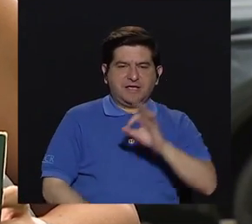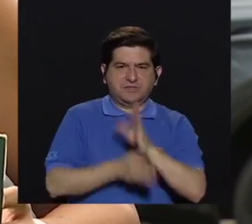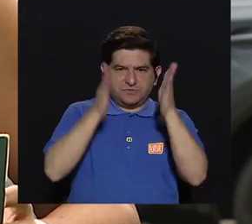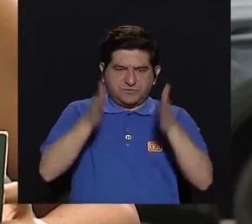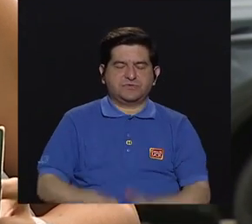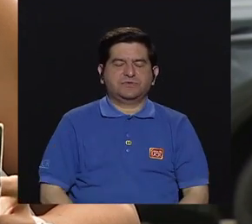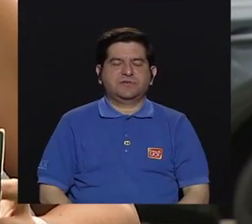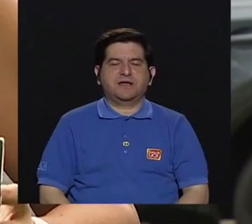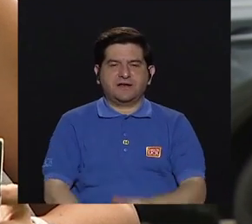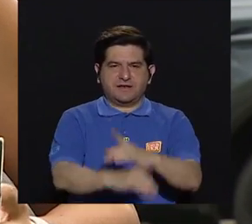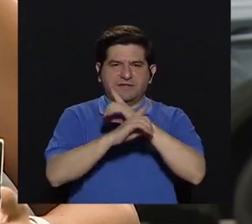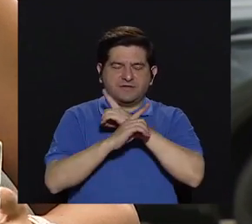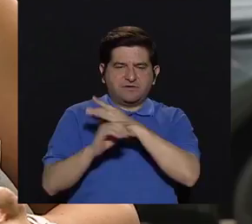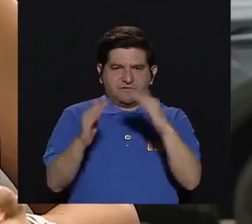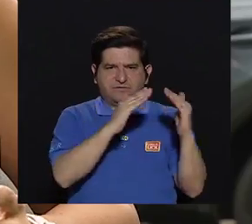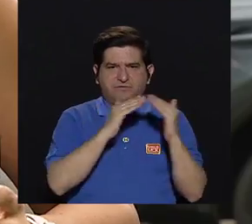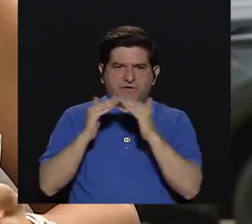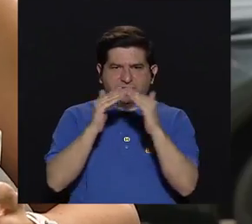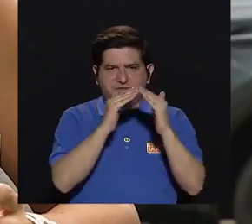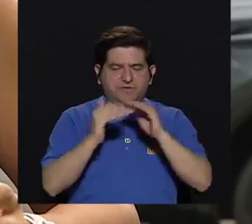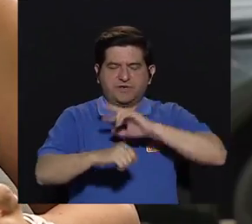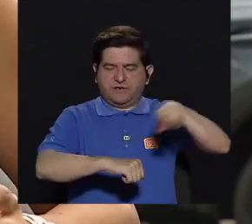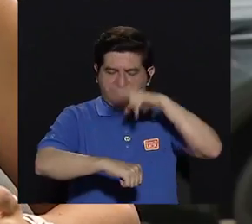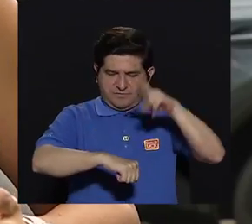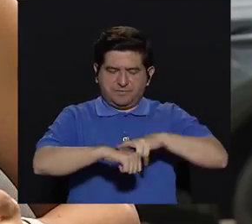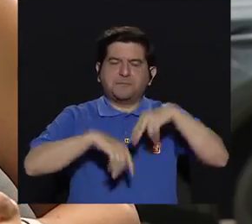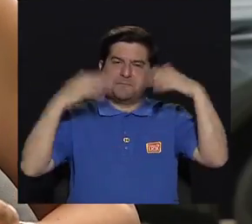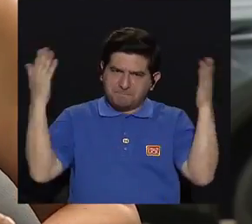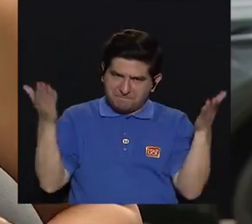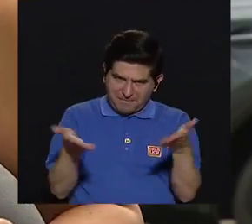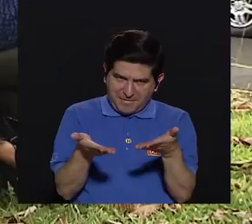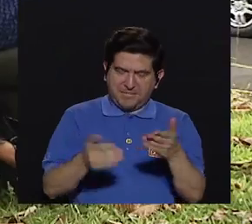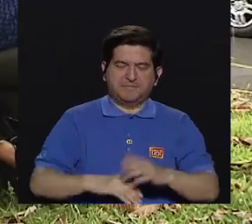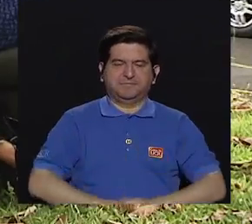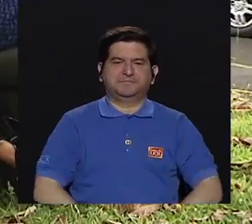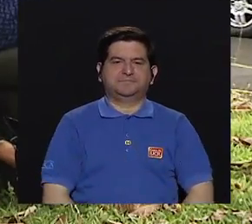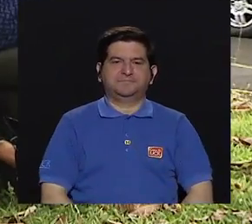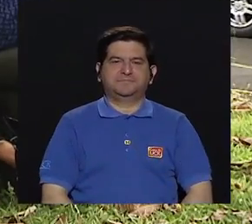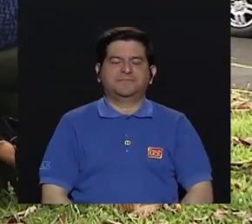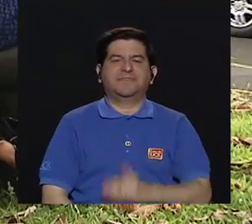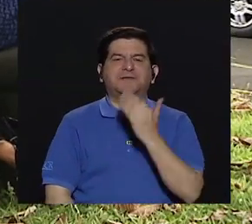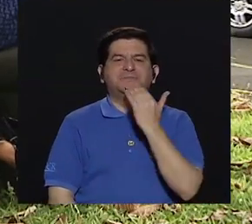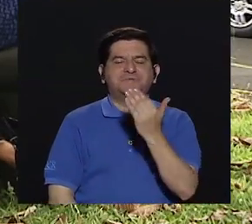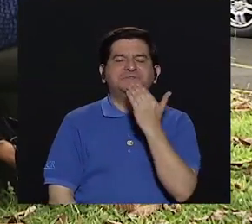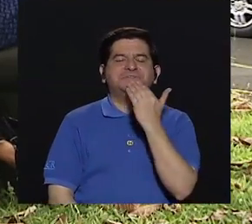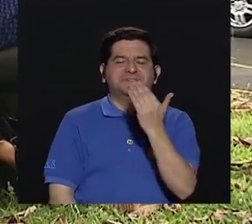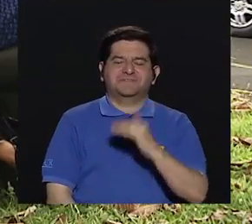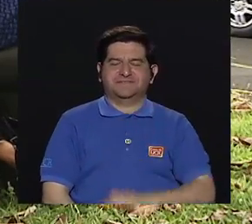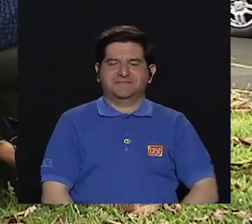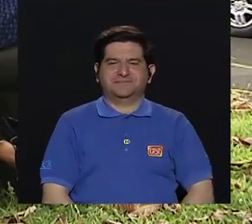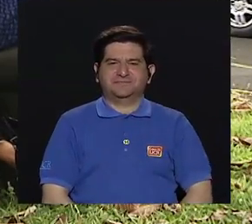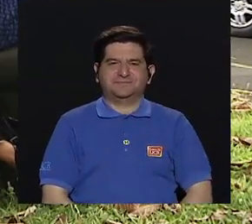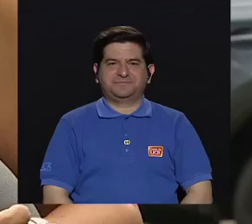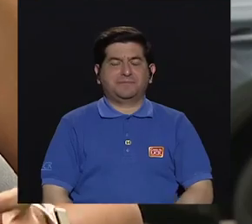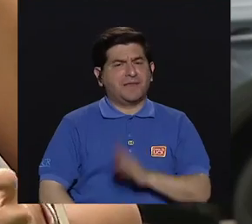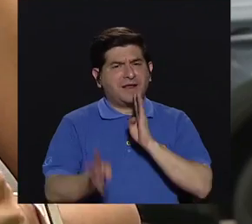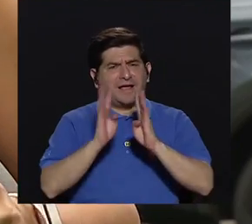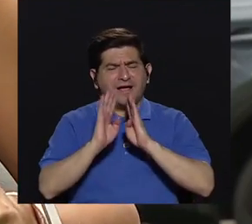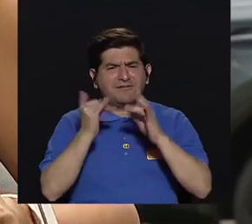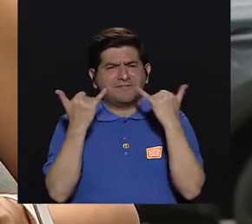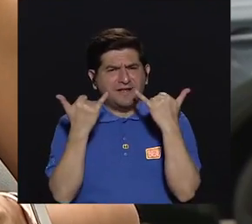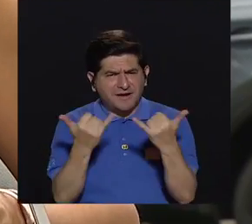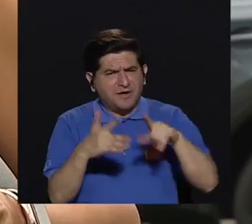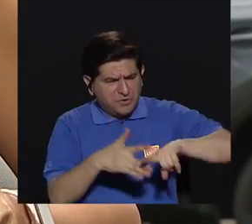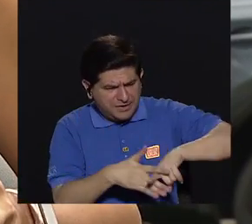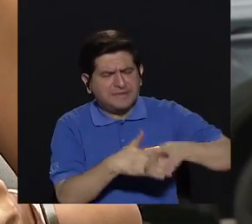de la Defensoría de los Habitantes de la República. Bienvenida, María de los Ángeles. Muchas gracias. Bueno, hablemos un